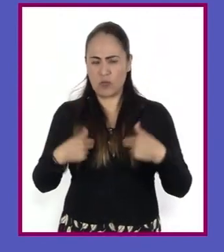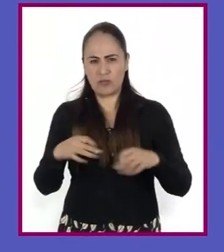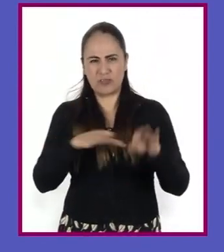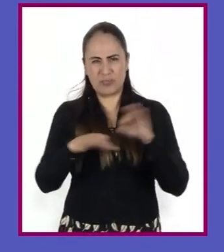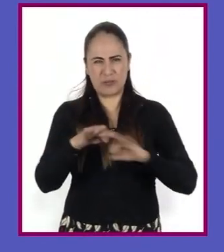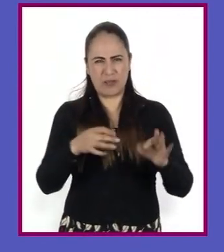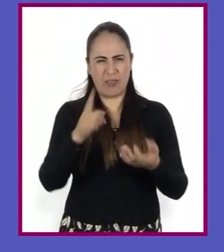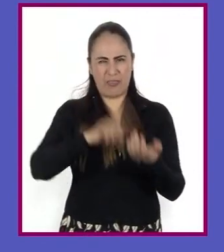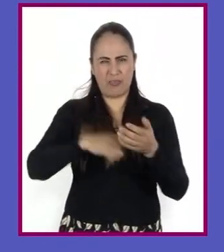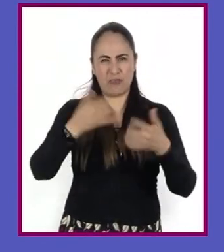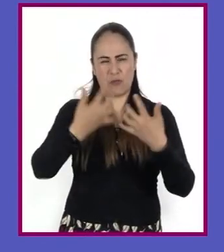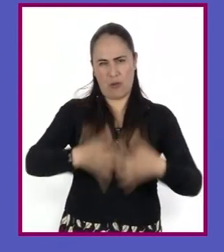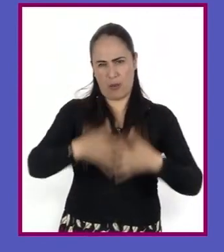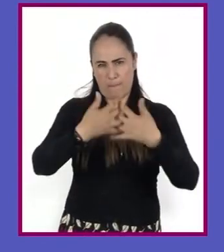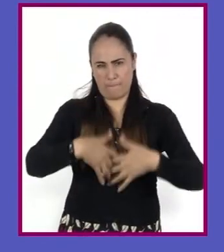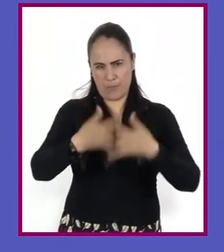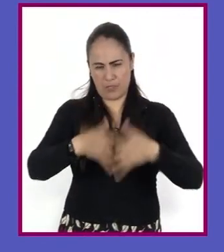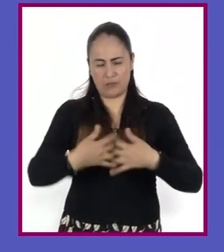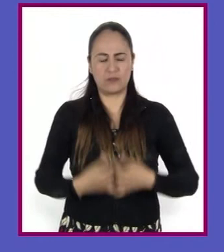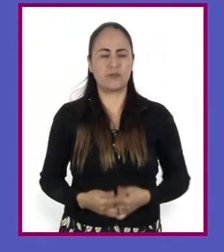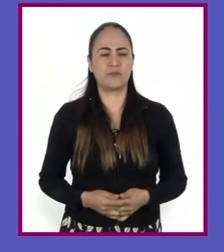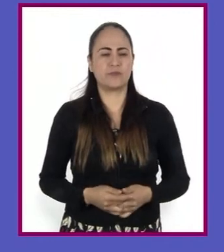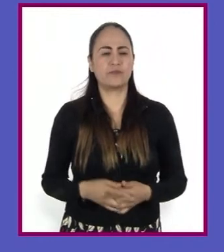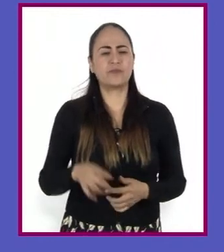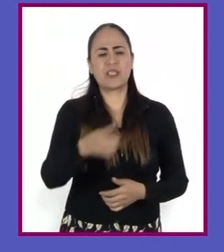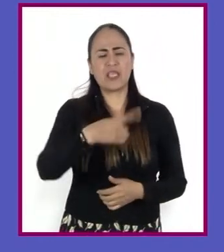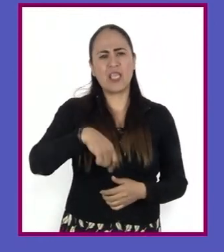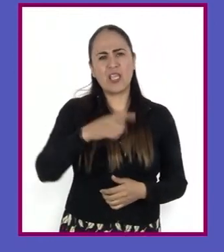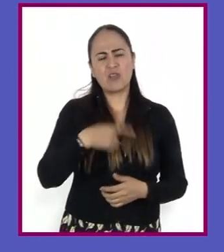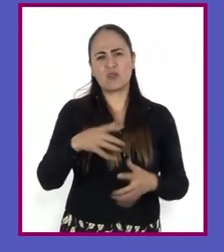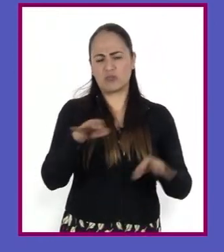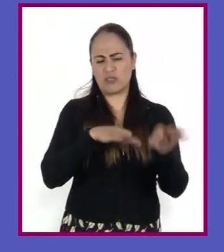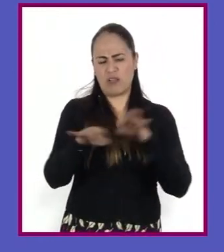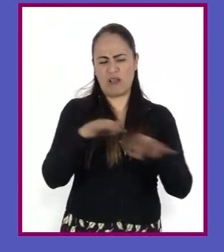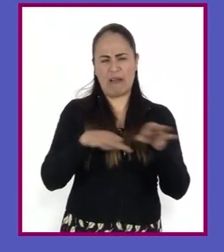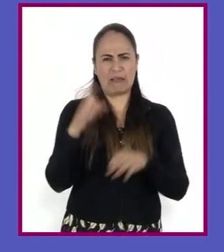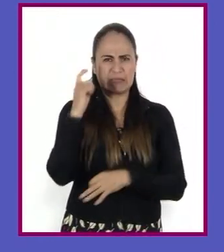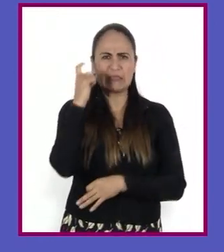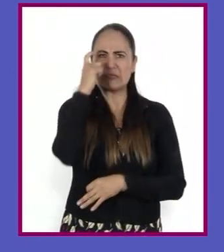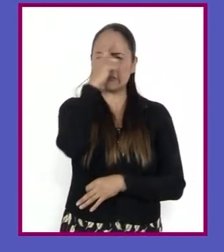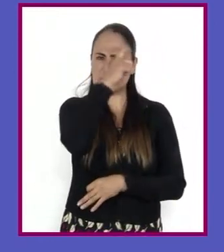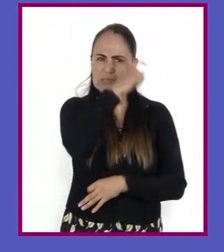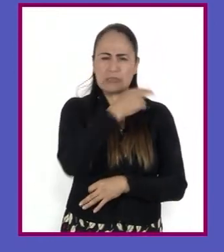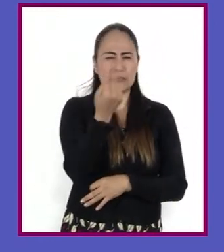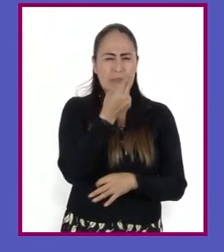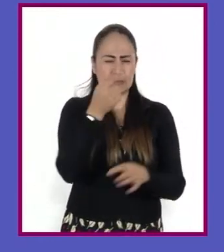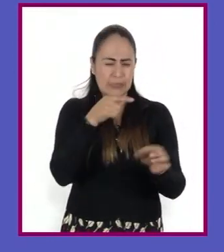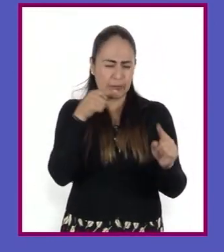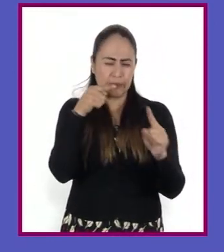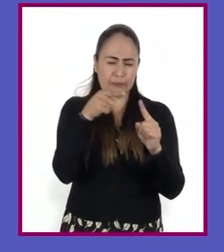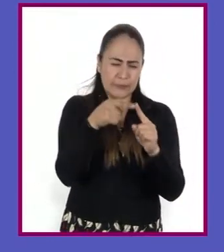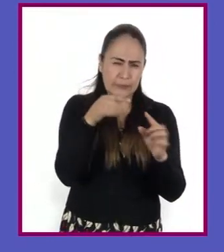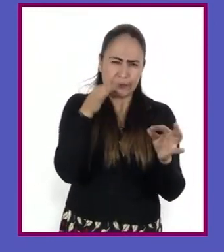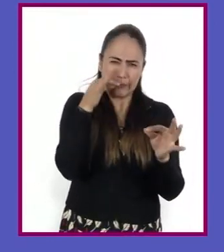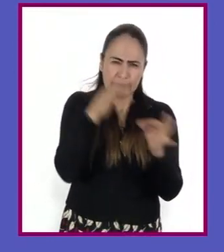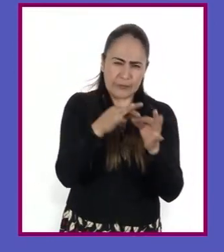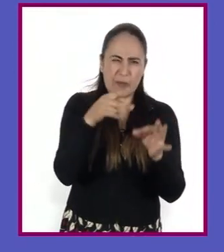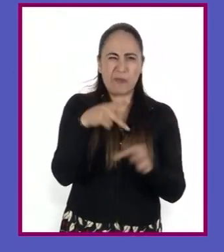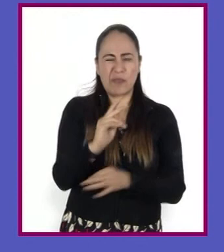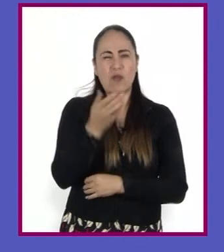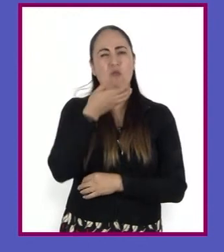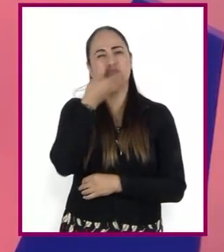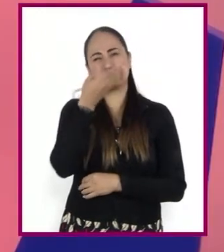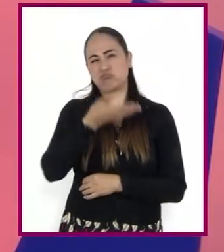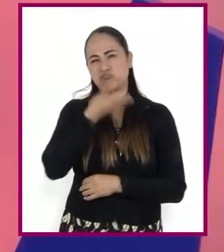fábricas. Llevan a cabo tareas complejas que requieren gran precisión, pero son rutinarias.